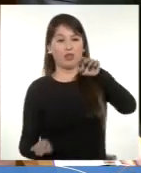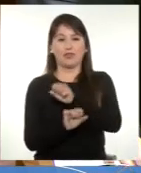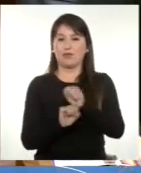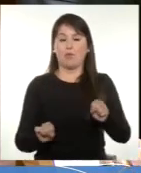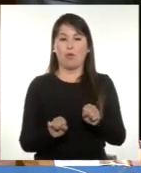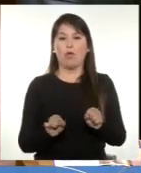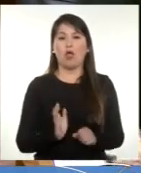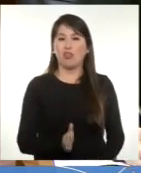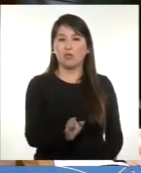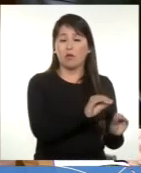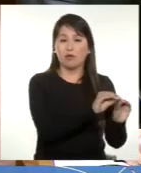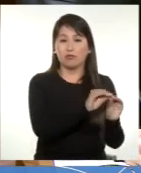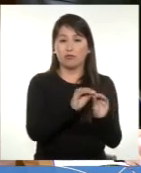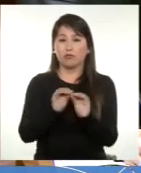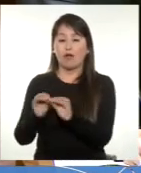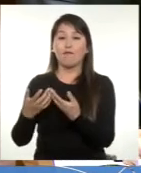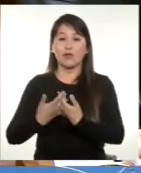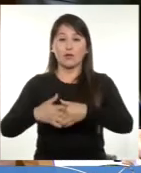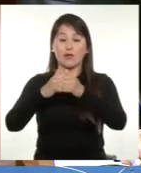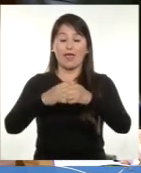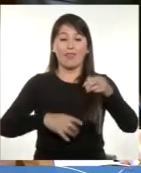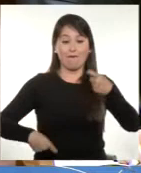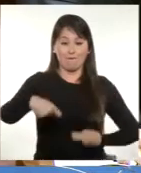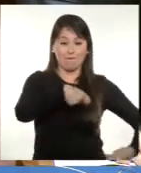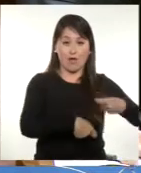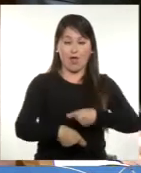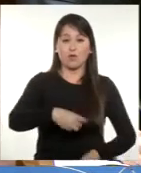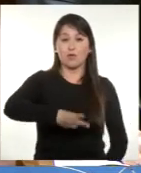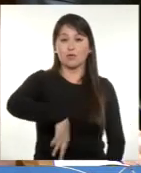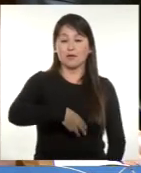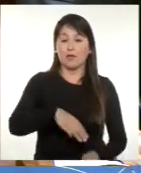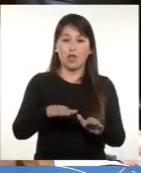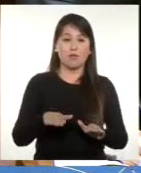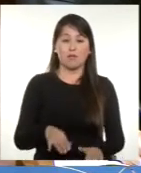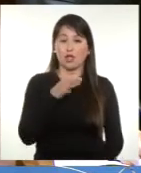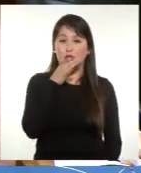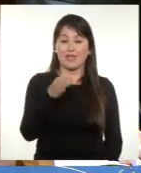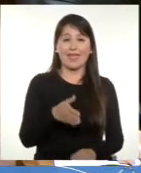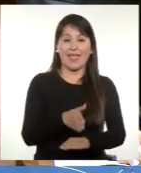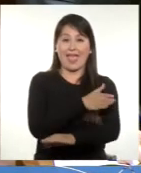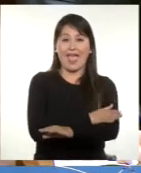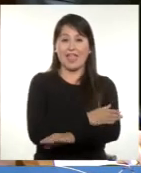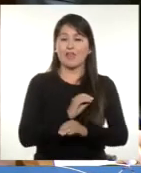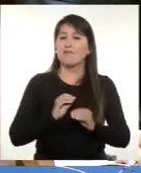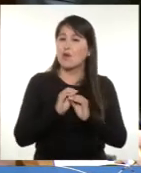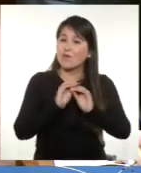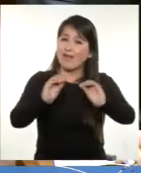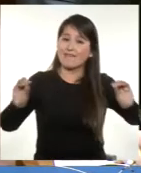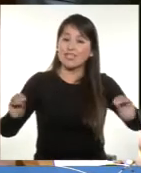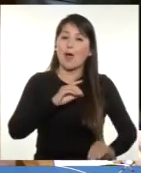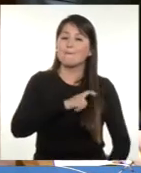postergando el fortalecimiento del Fondo Común Municipal, que tal como lo he señalado anteriormente, Presidente, fue un anuncio